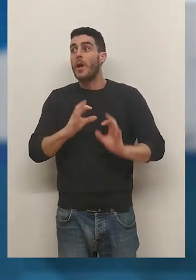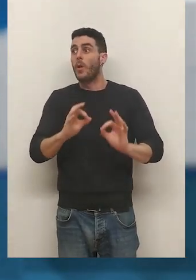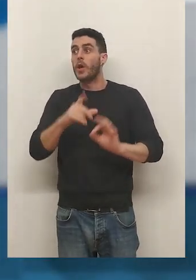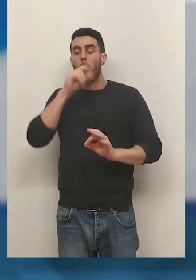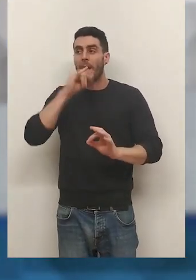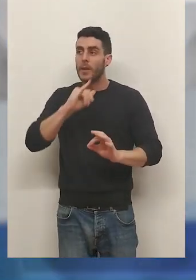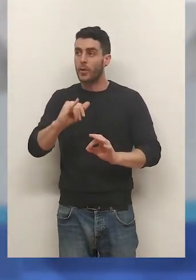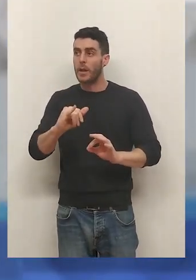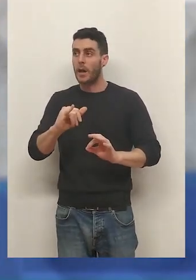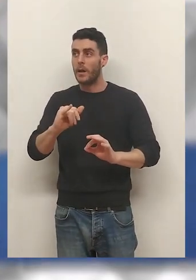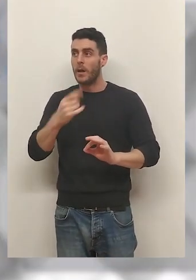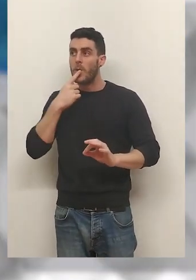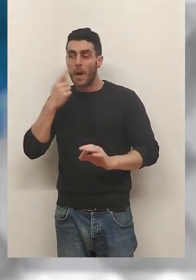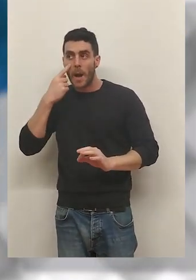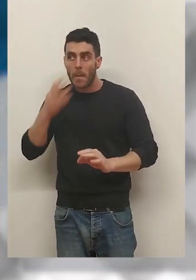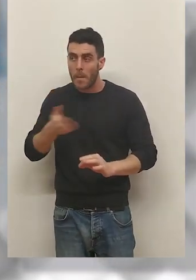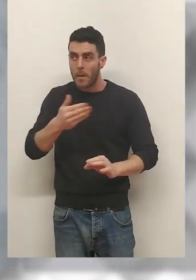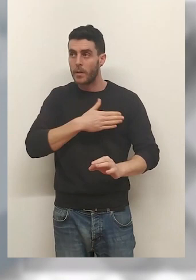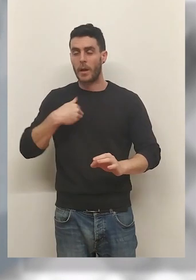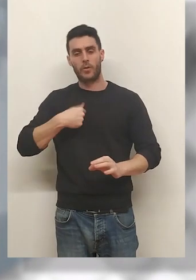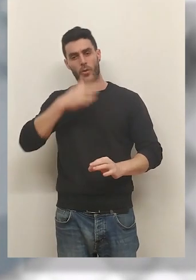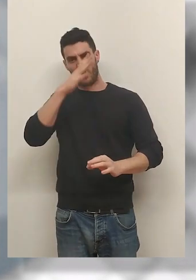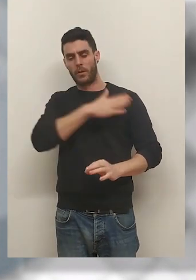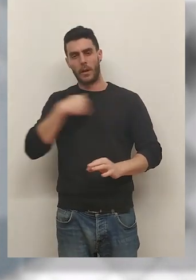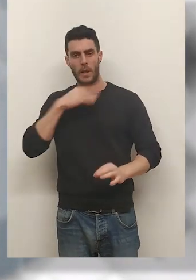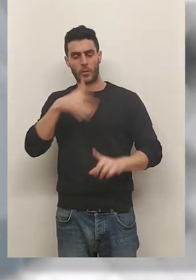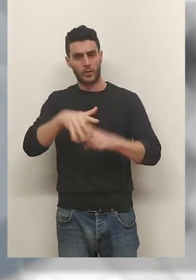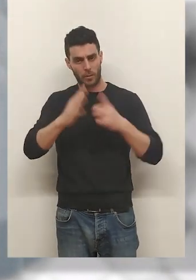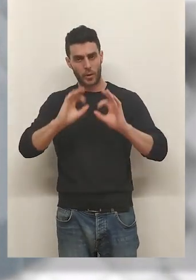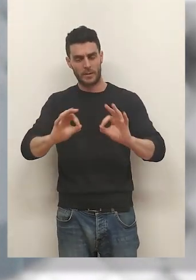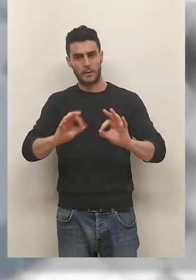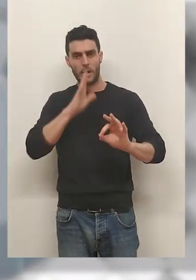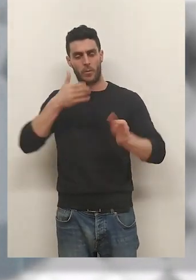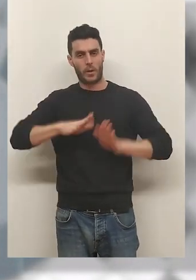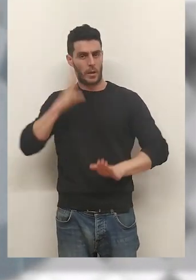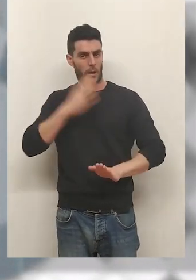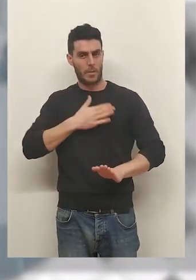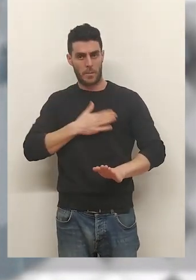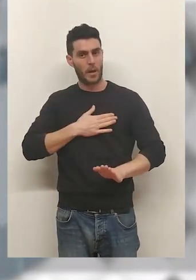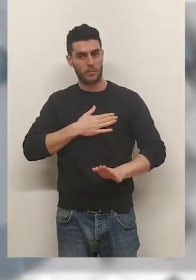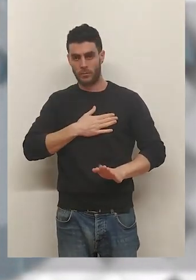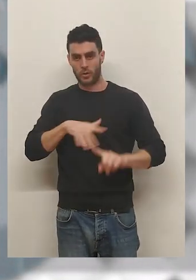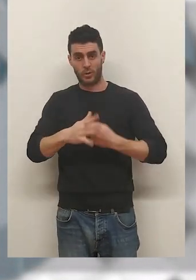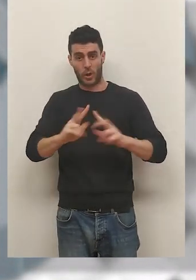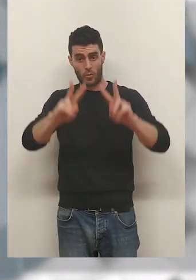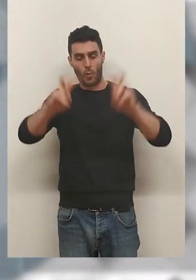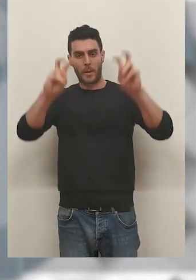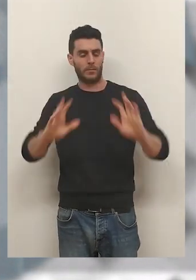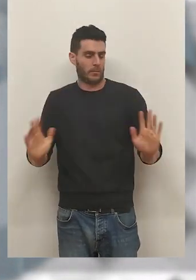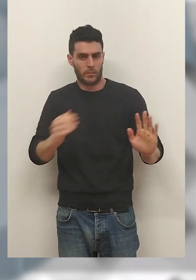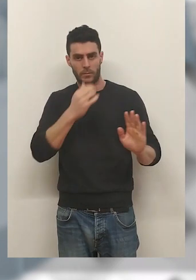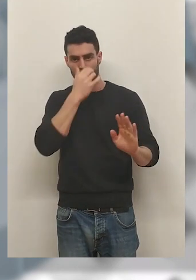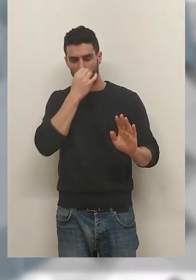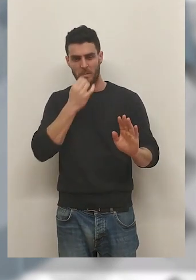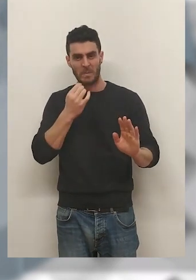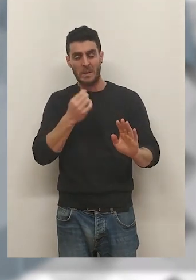y que sí quería verlos. Les dije que quería poner una denuncia por los hechos en sí que había pasado, porque mi hija nunca le había pasado esto y estaba convencida de